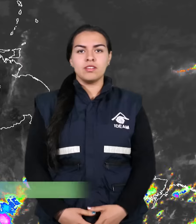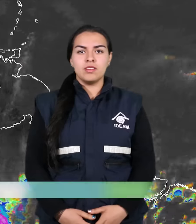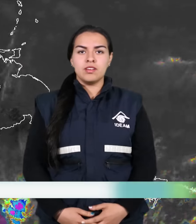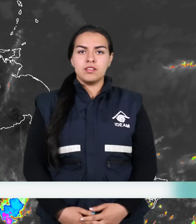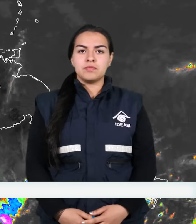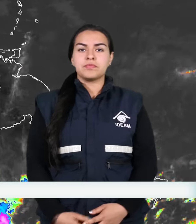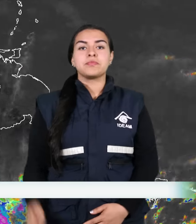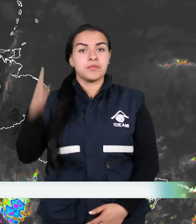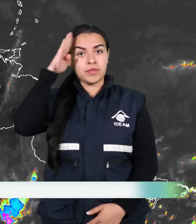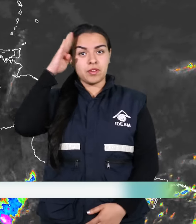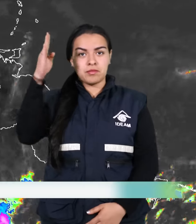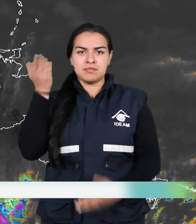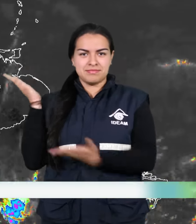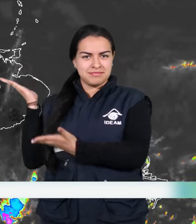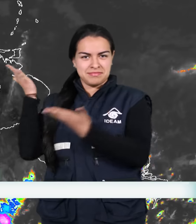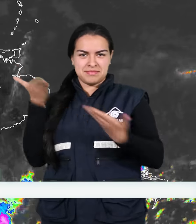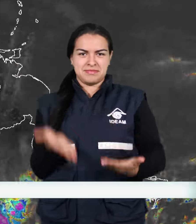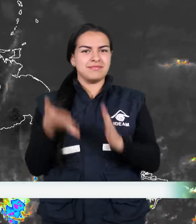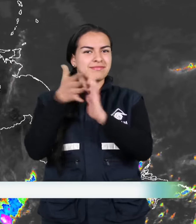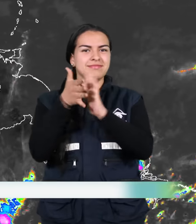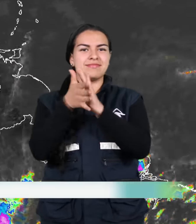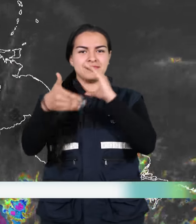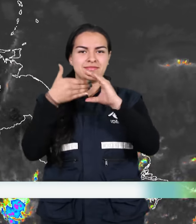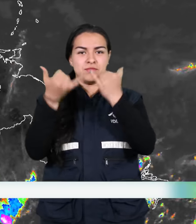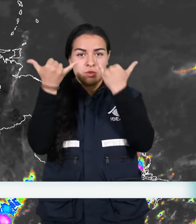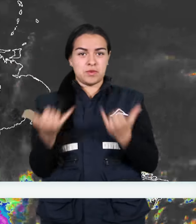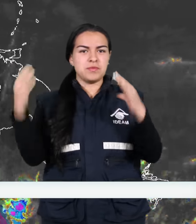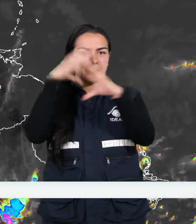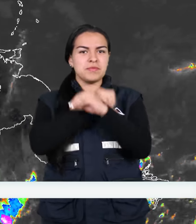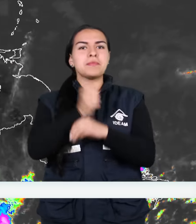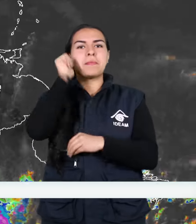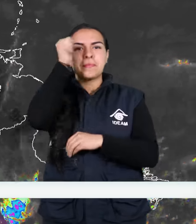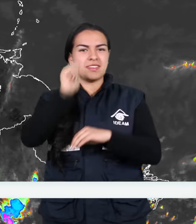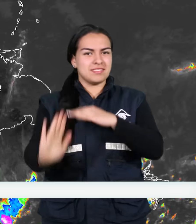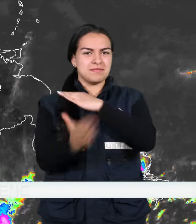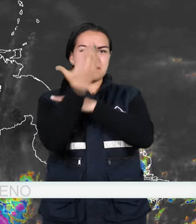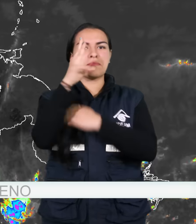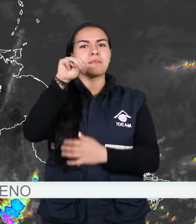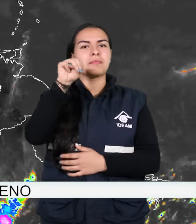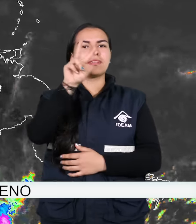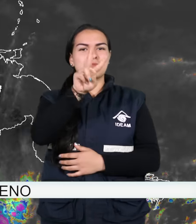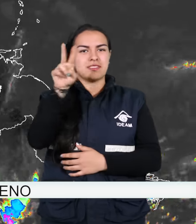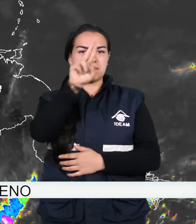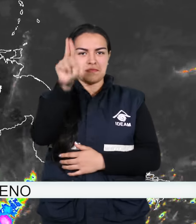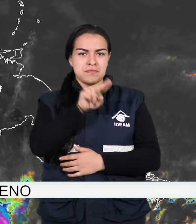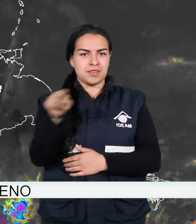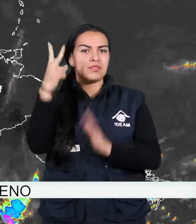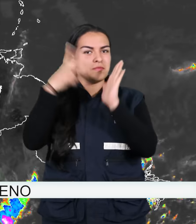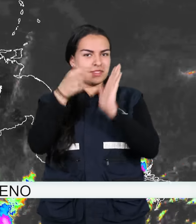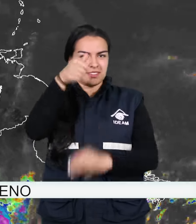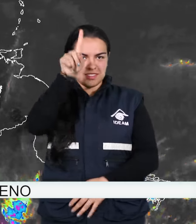Hola, bienvenidos al pronóstico para la noche de hoy y madrugada de mañana martes 22 de marzo de 2016.